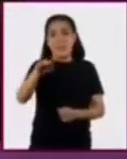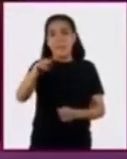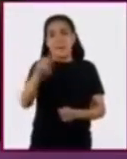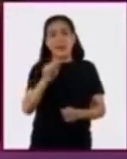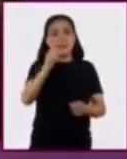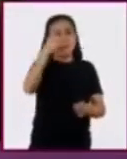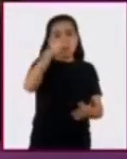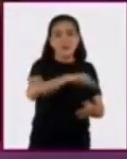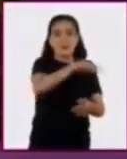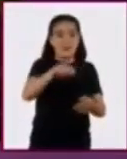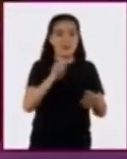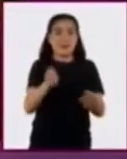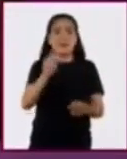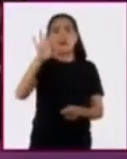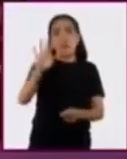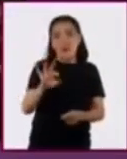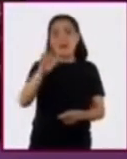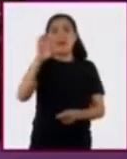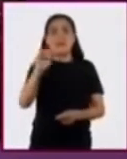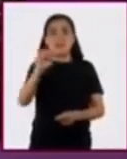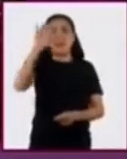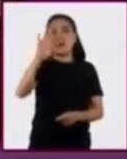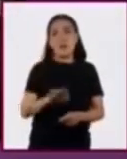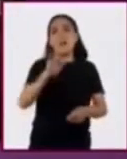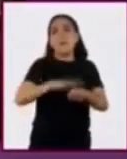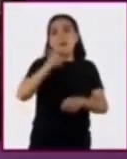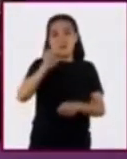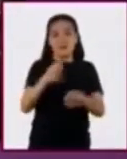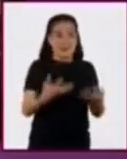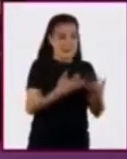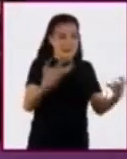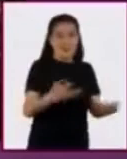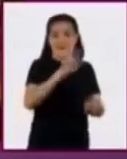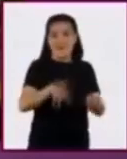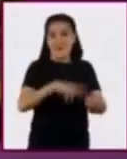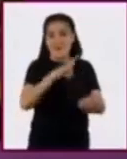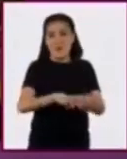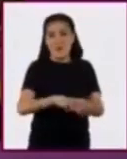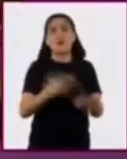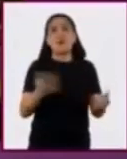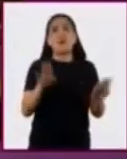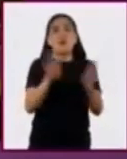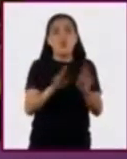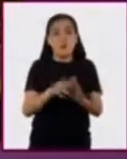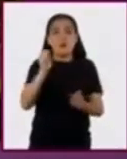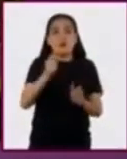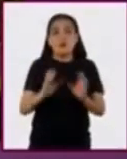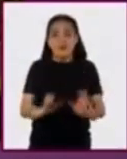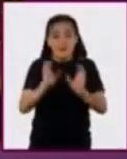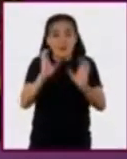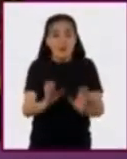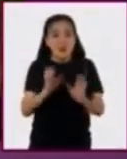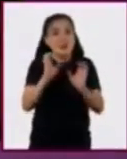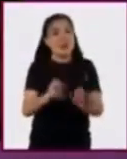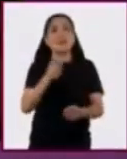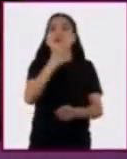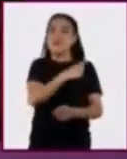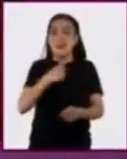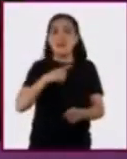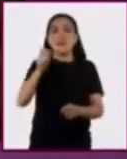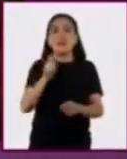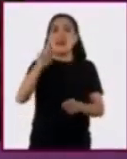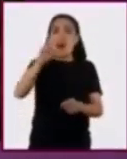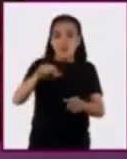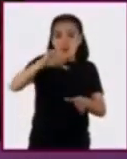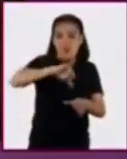fértil entre el 40 y el 60% más que la tierra normal, pues se mantiene constantemente hidratada